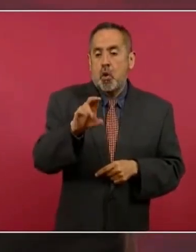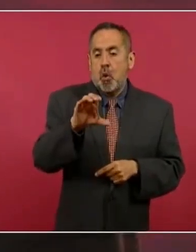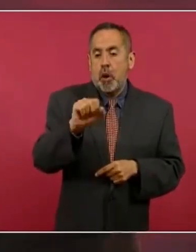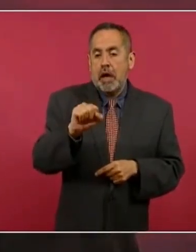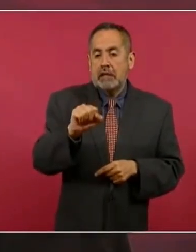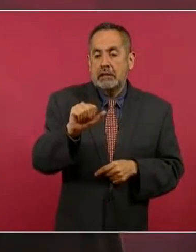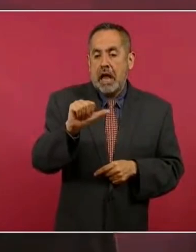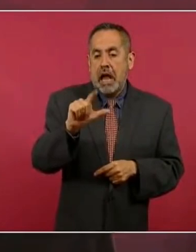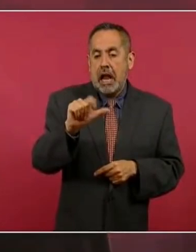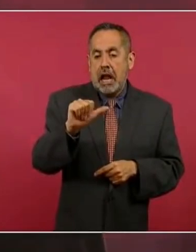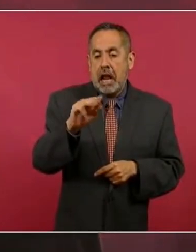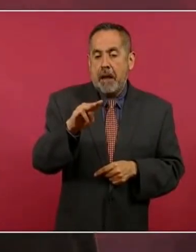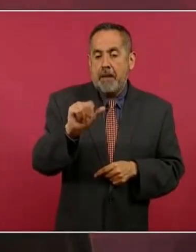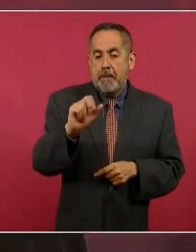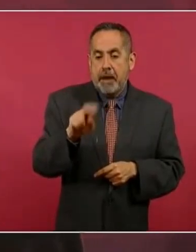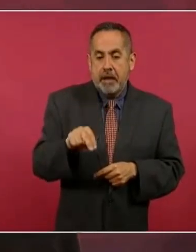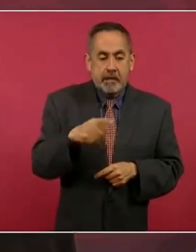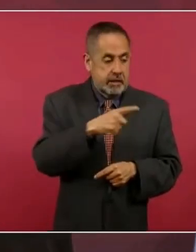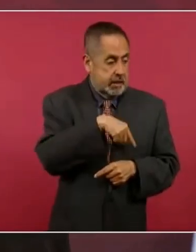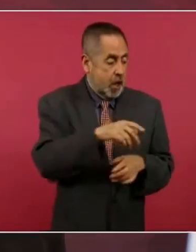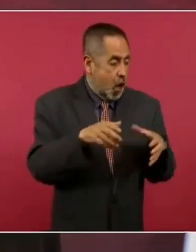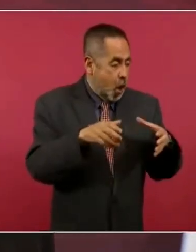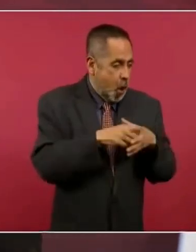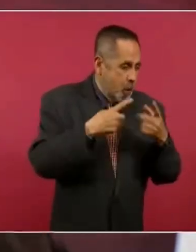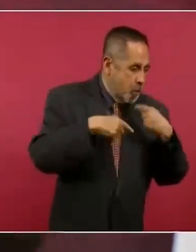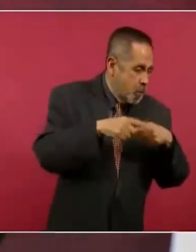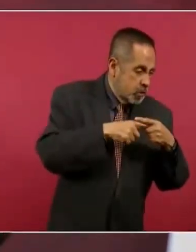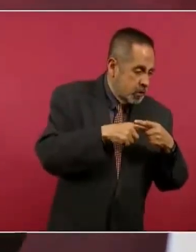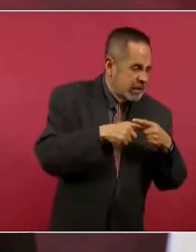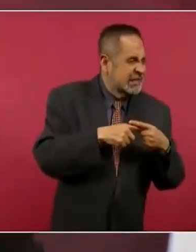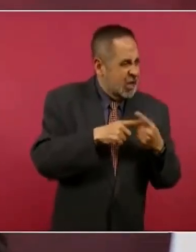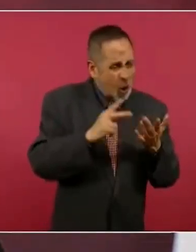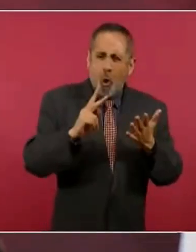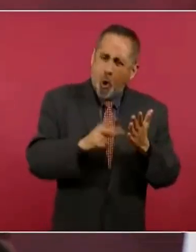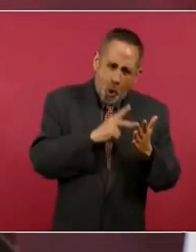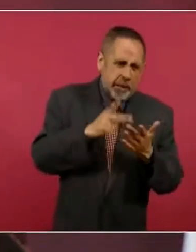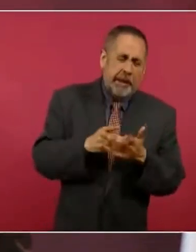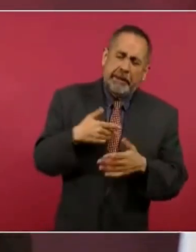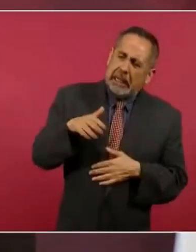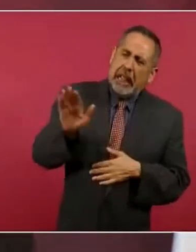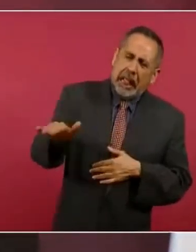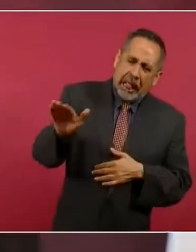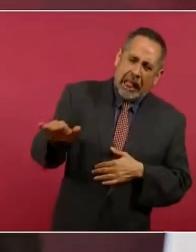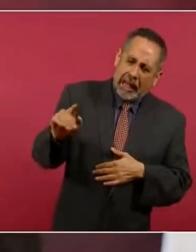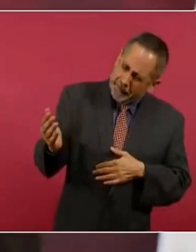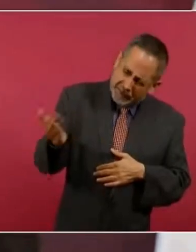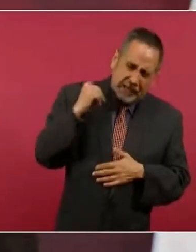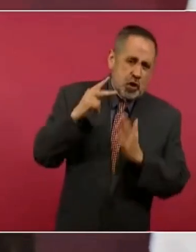deciden que había que ir a buscar Santana de nuevo